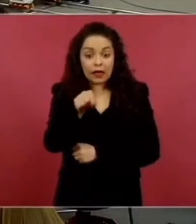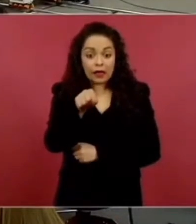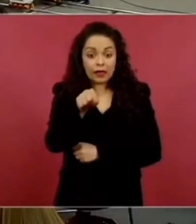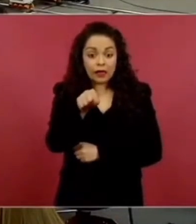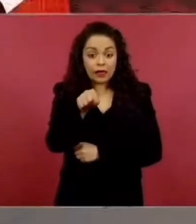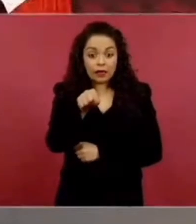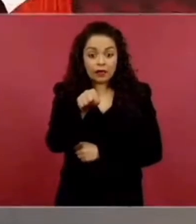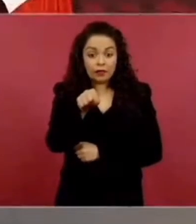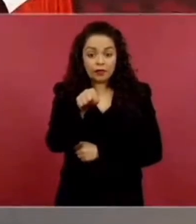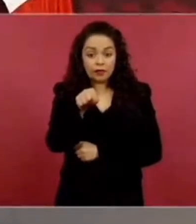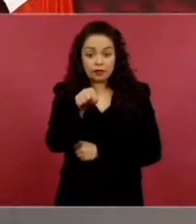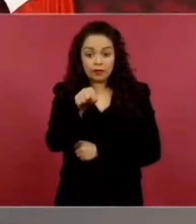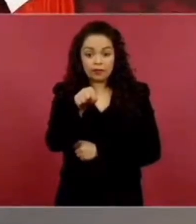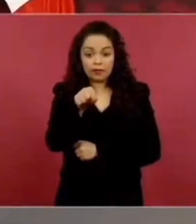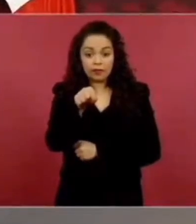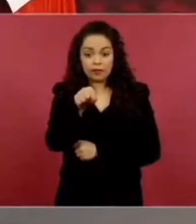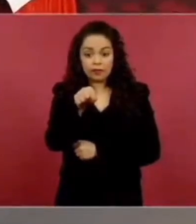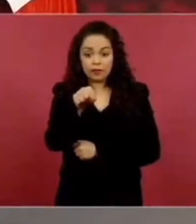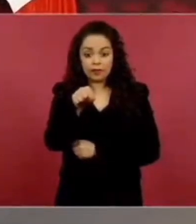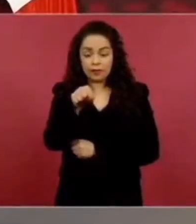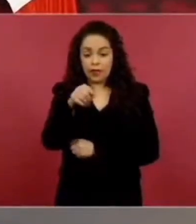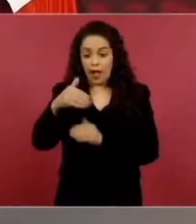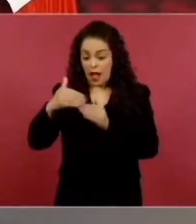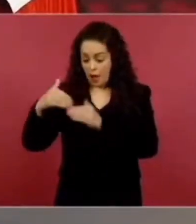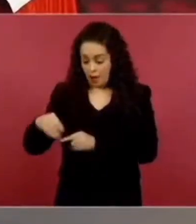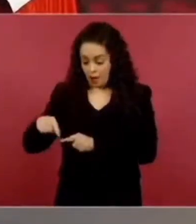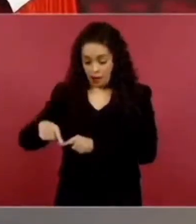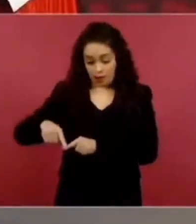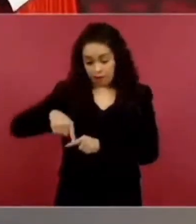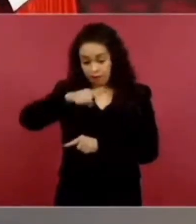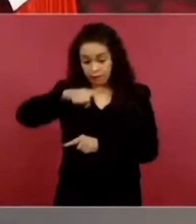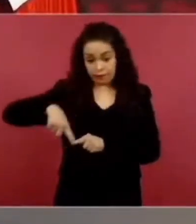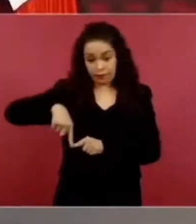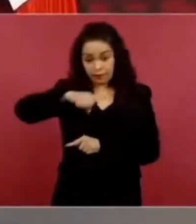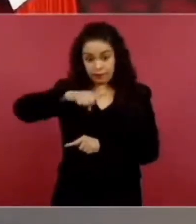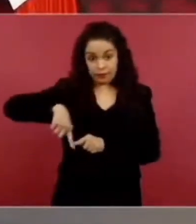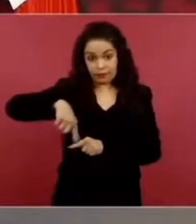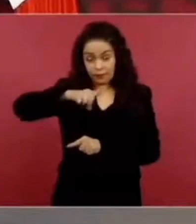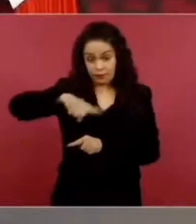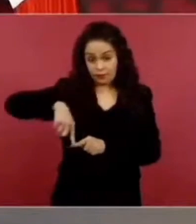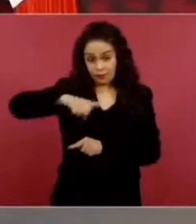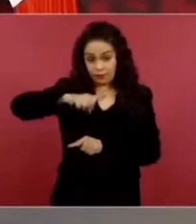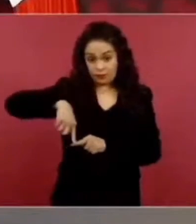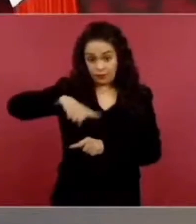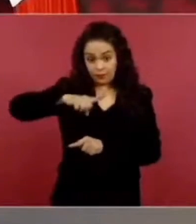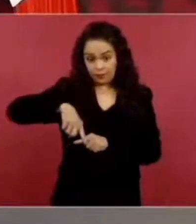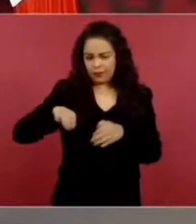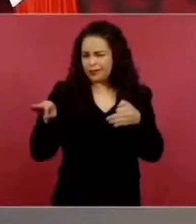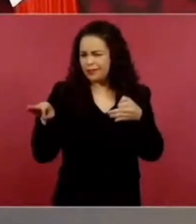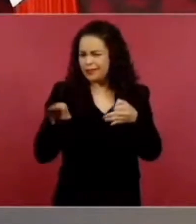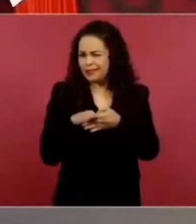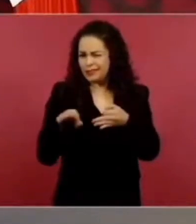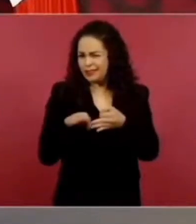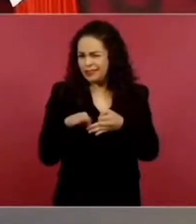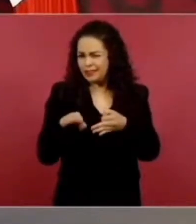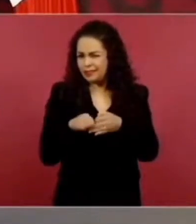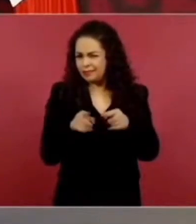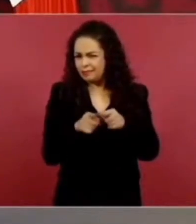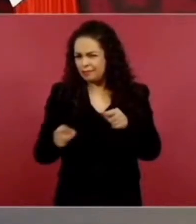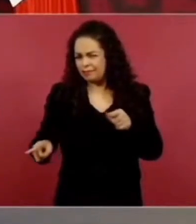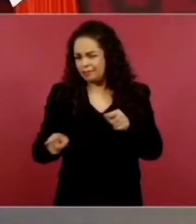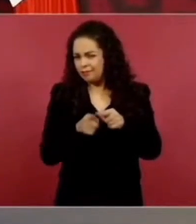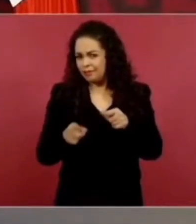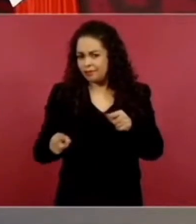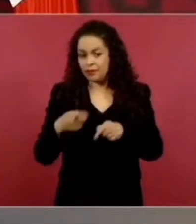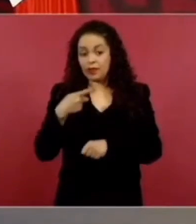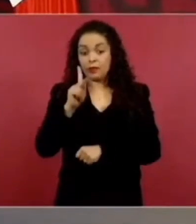y de aquí para acá en línea recta es muy cerca pero como hacen falta